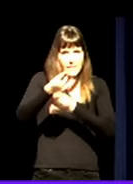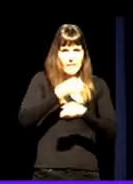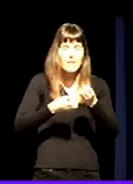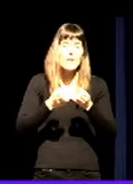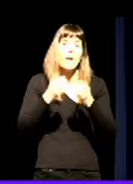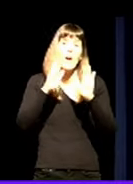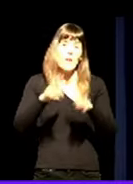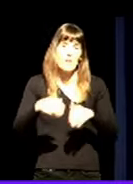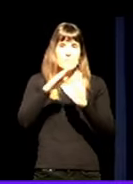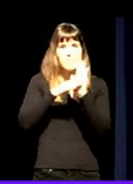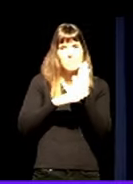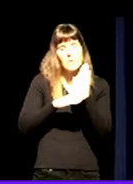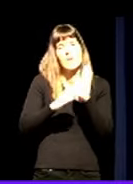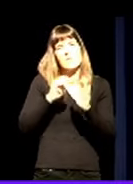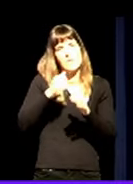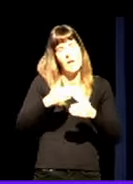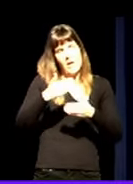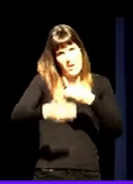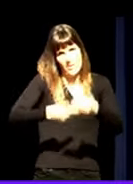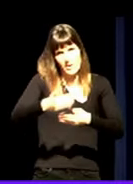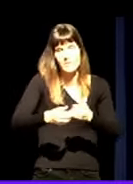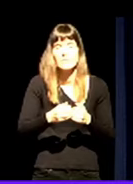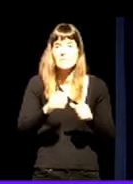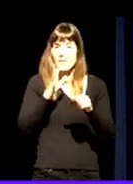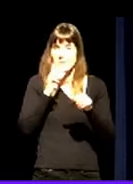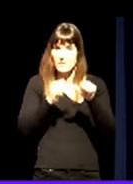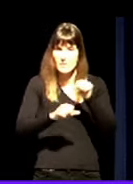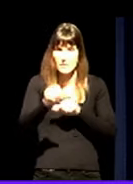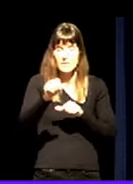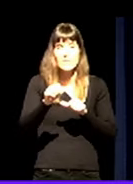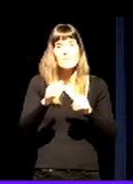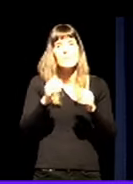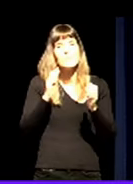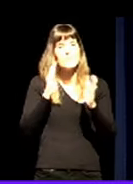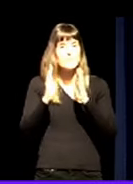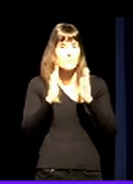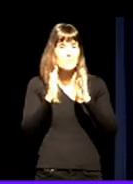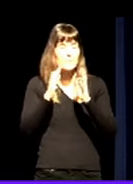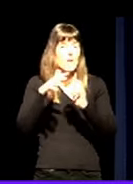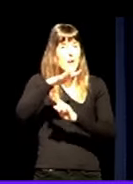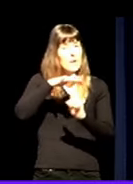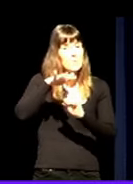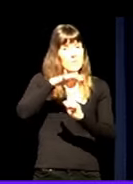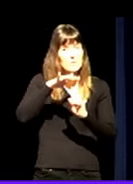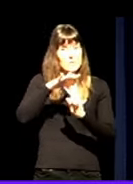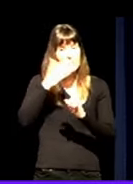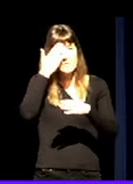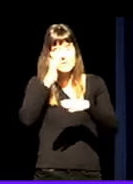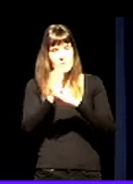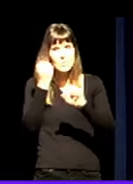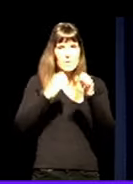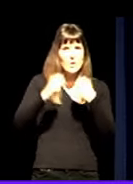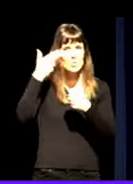ba, ba, horrela. Hemen dika horrela, jokabide suizidari inguruan, beste aldarri batzuk esaltzeko,